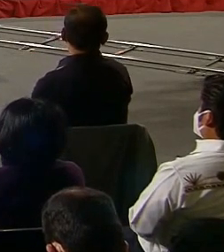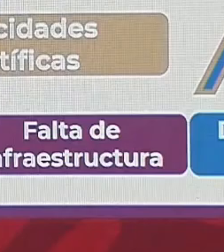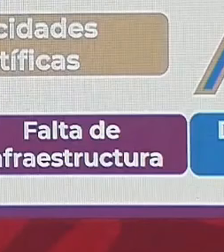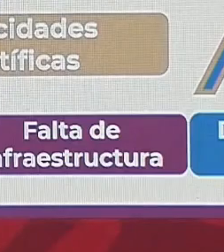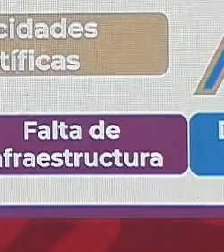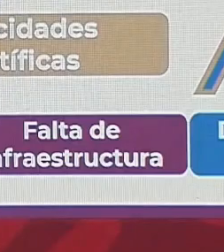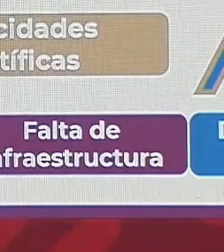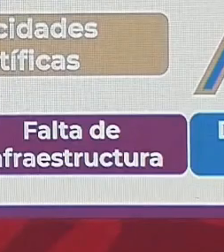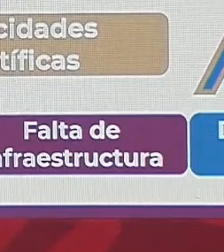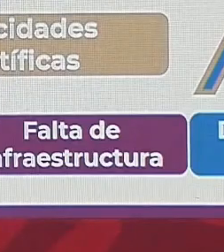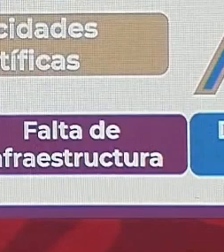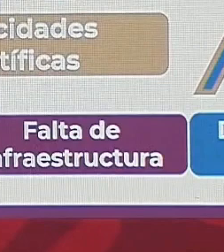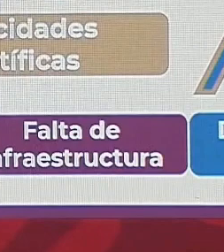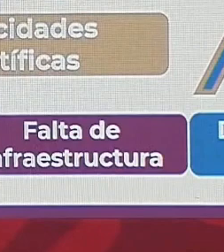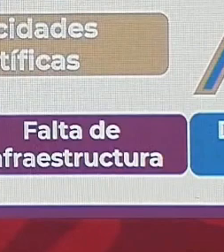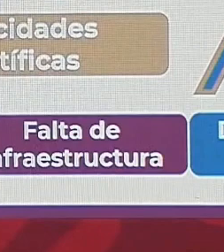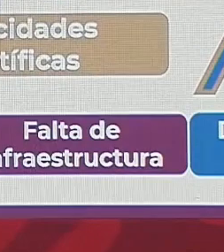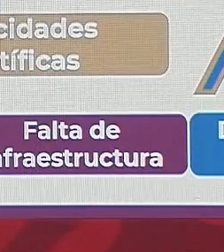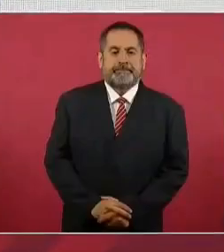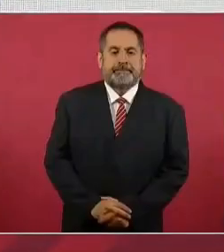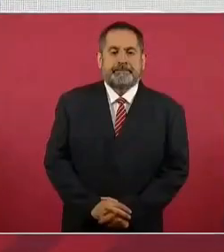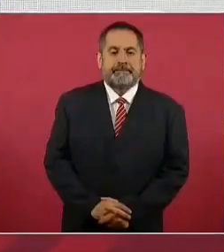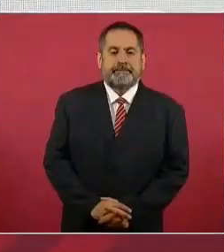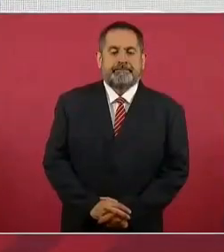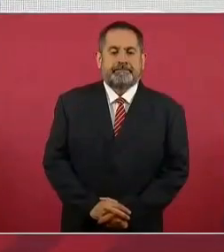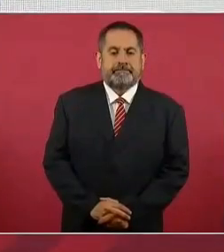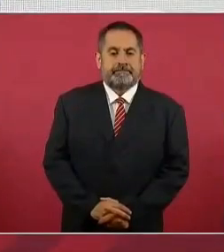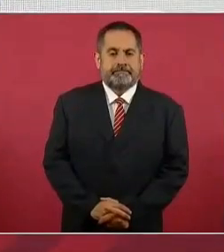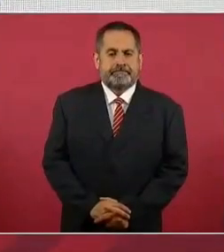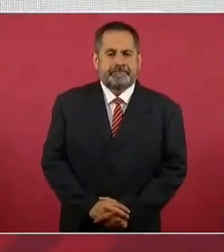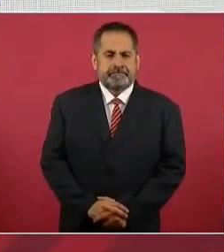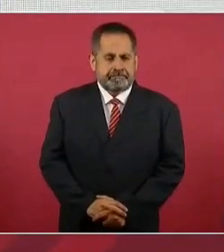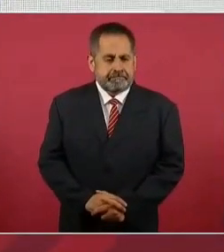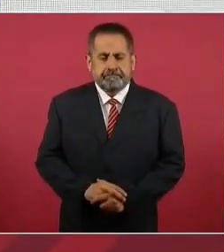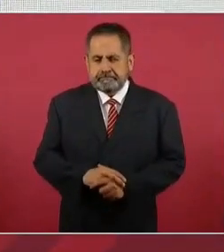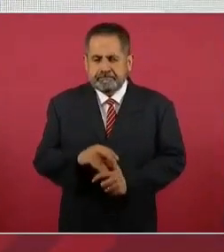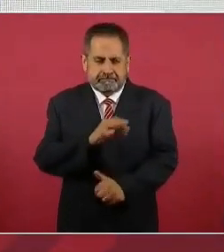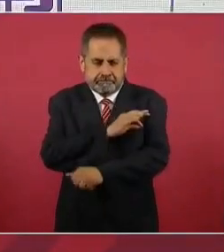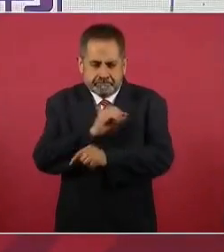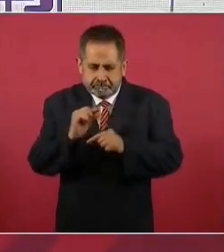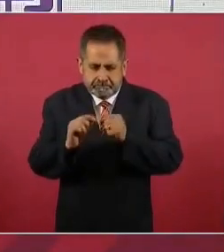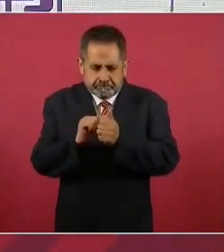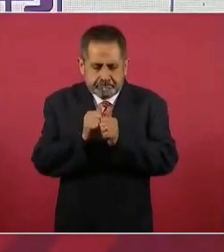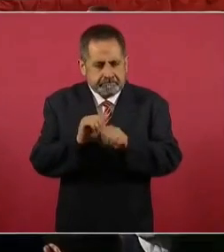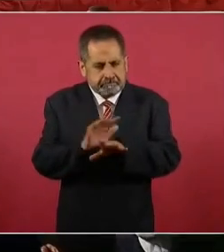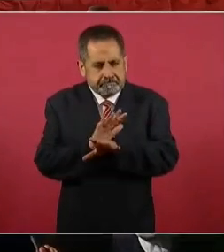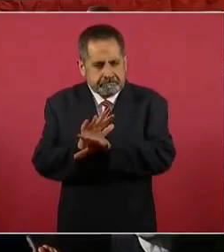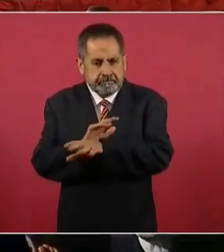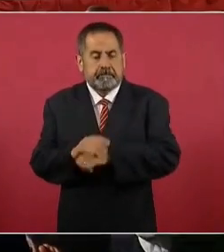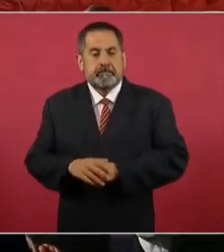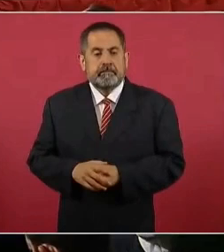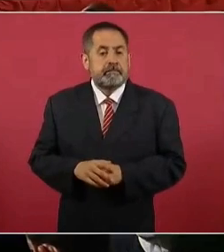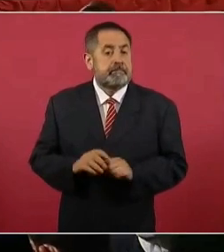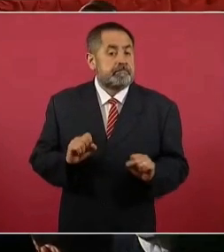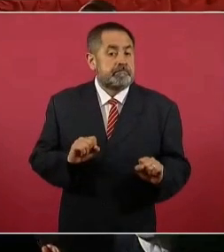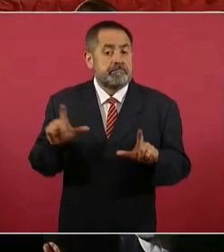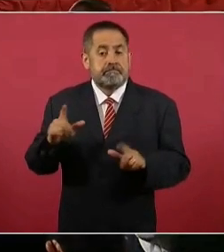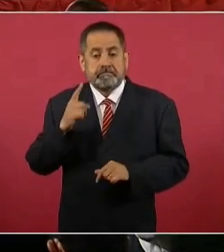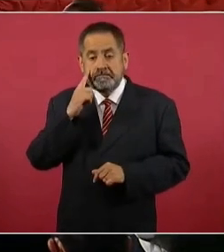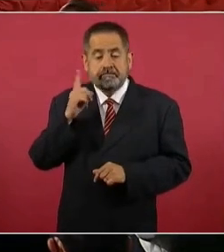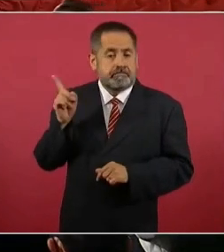las enfermedades virales son muy dinámicas. En la que sigue muestro la articulación